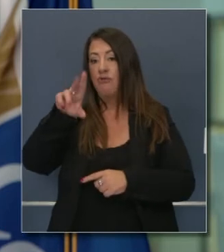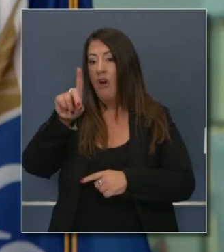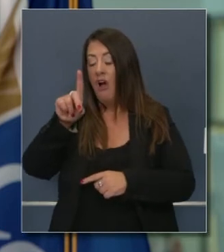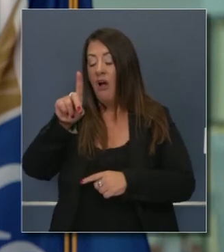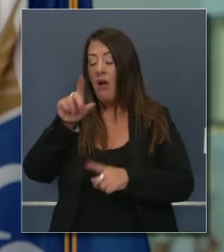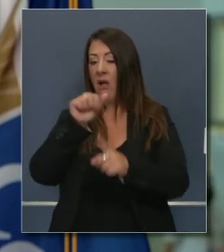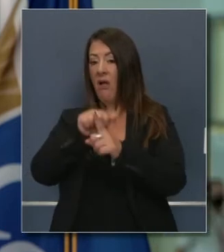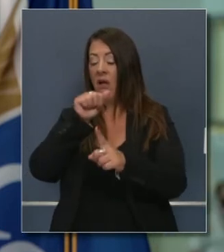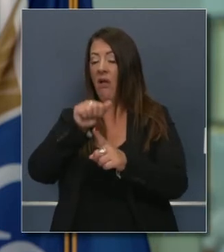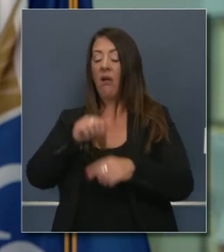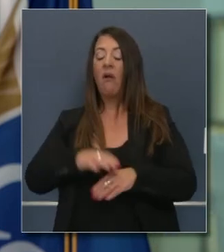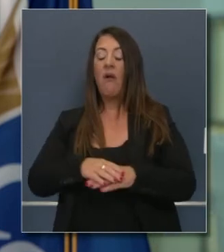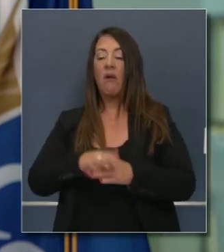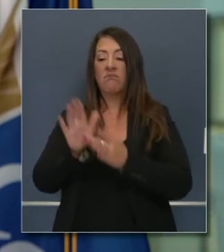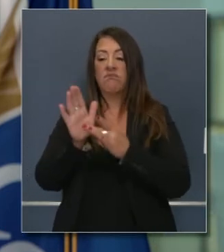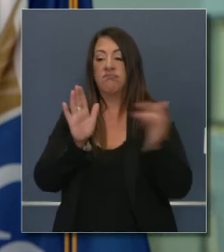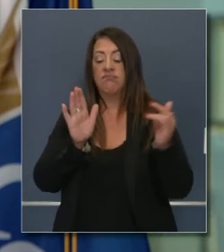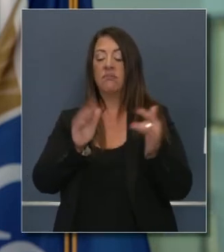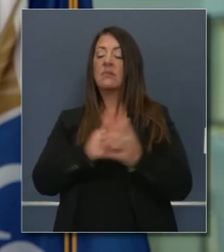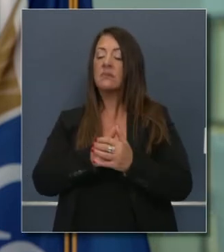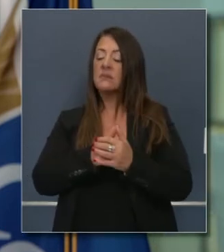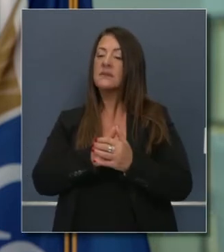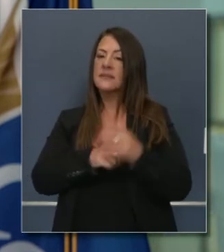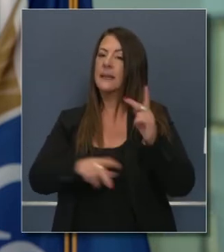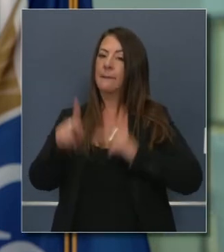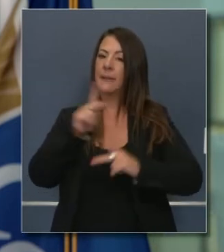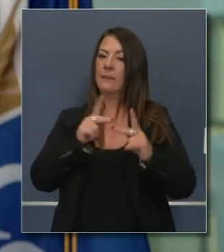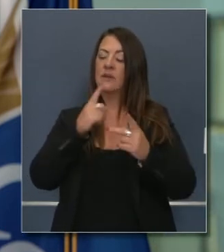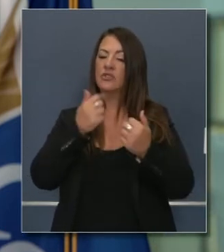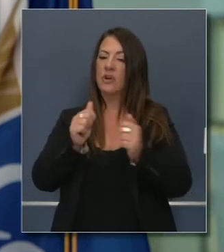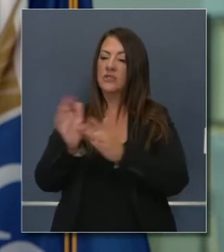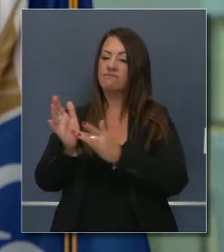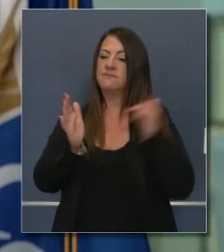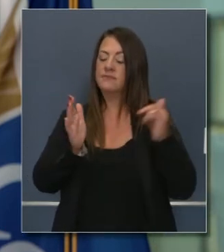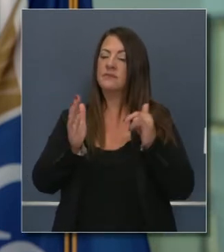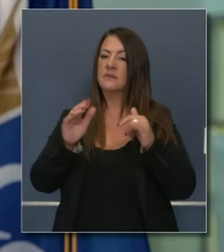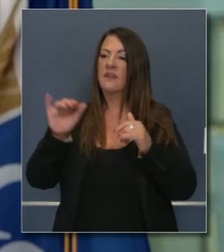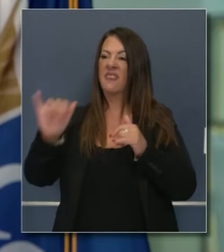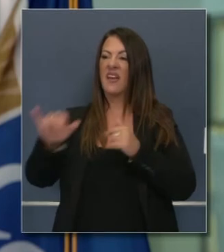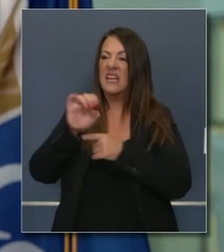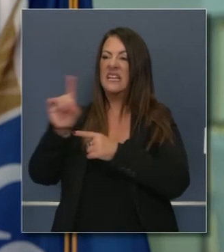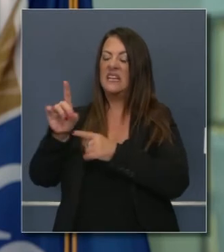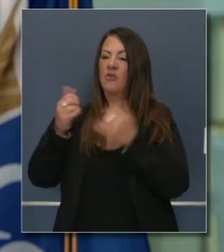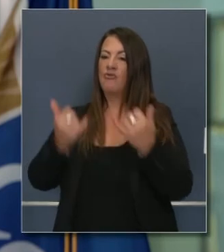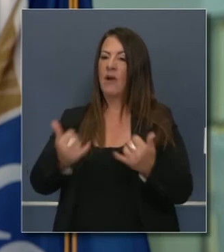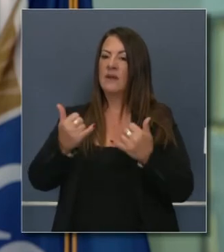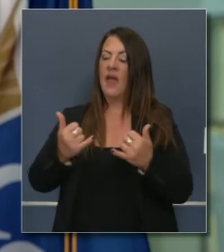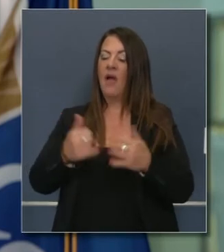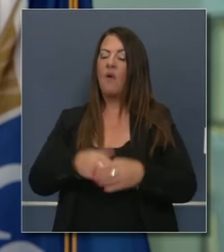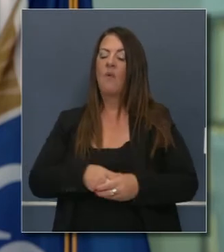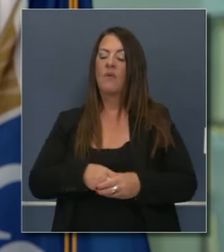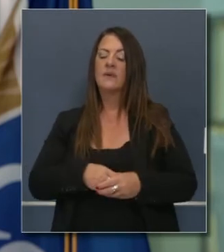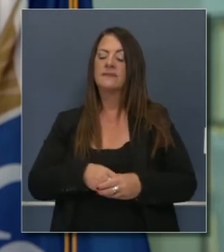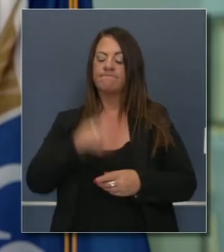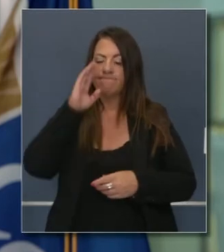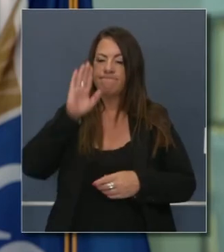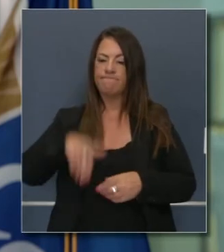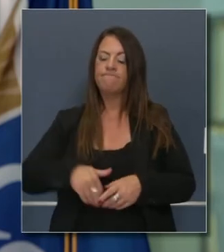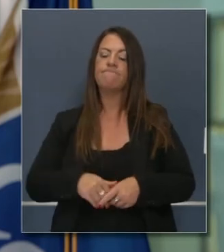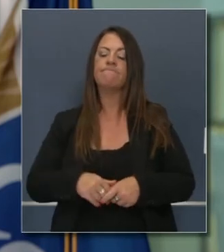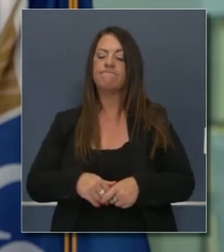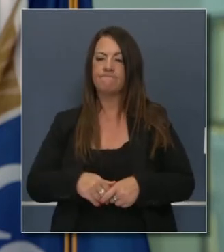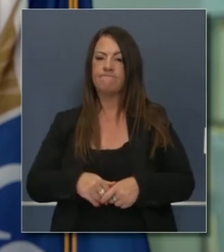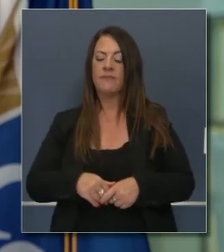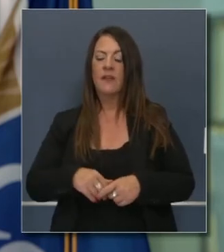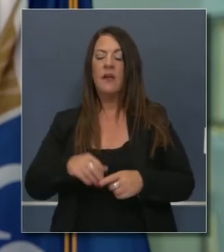fraude no es el único ejemplo de gente que está tratando de aprovecharse del sistema y por supuesto más allá